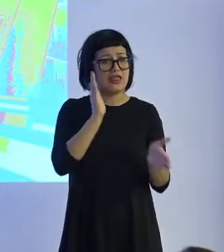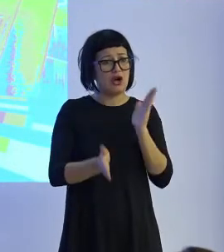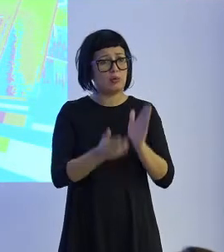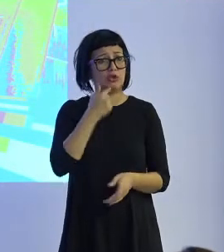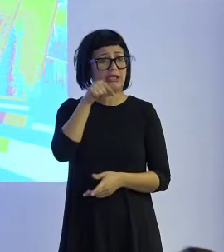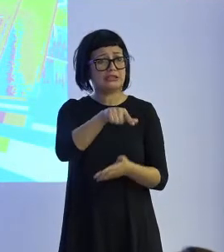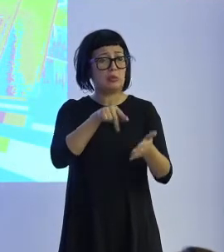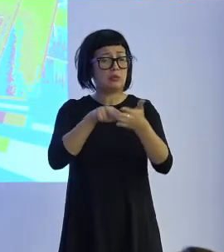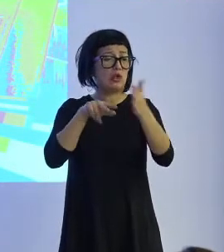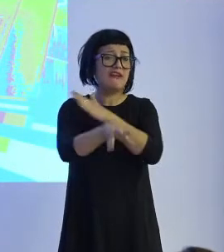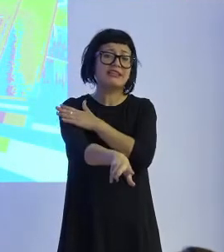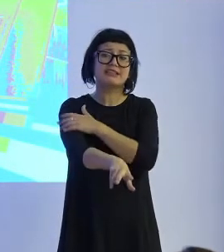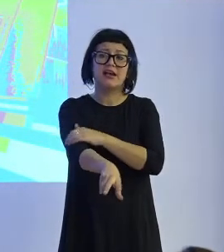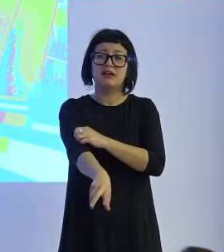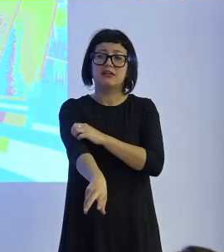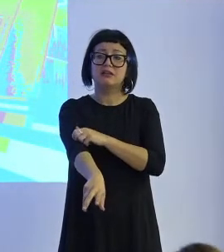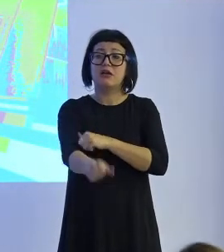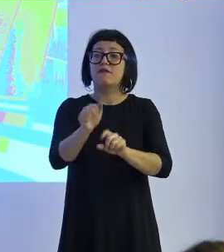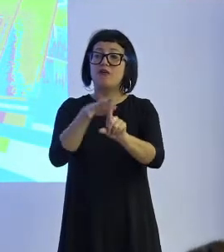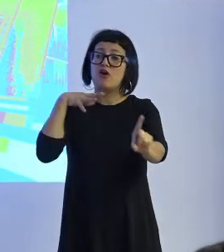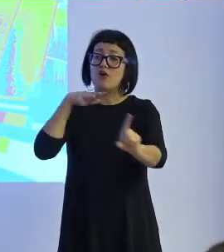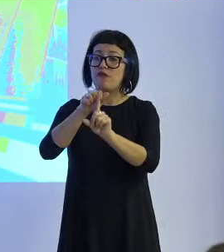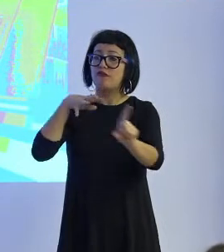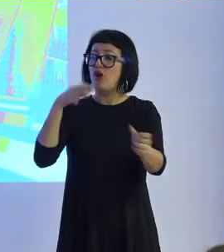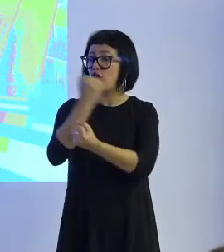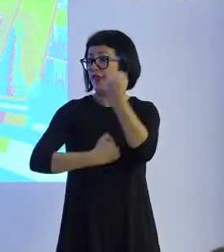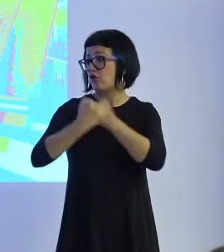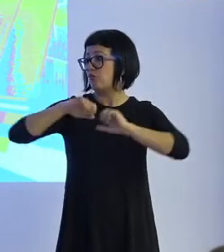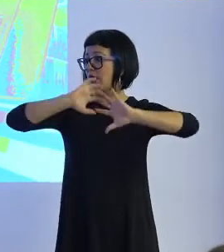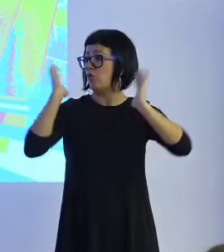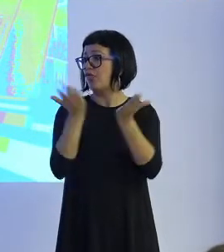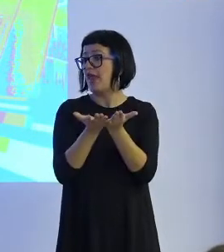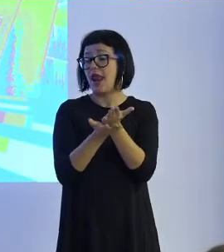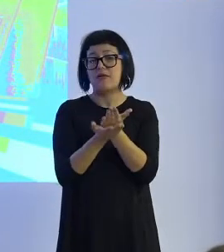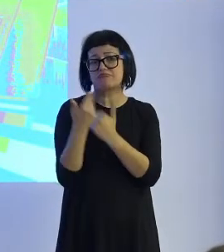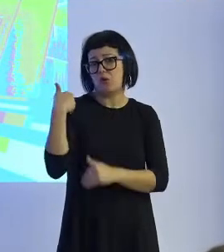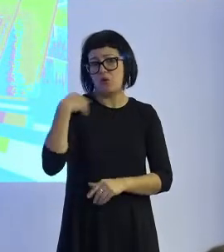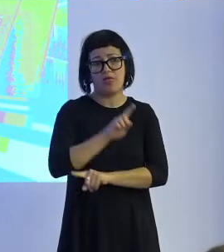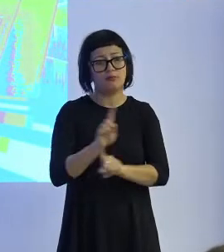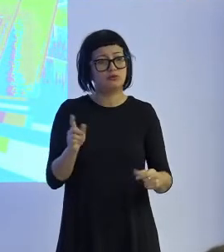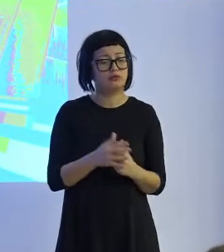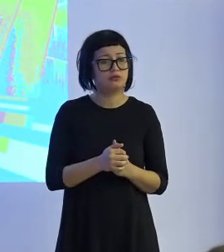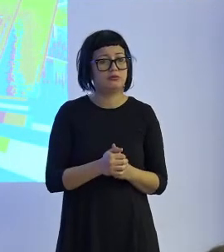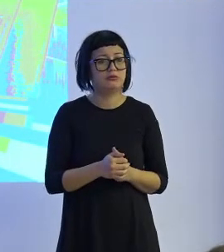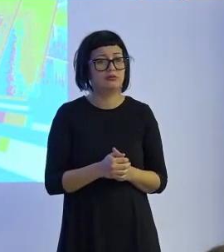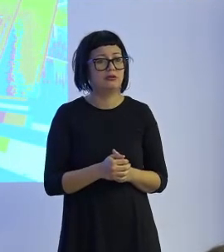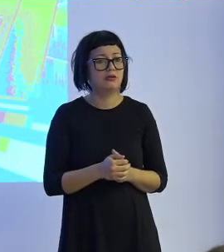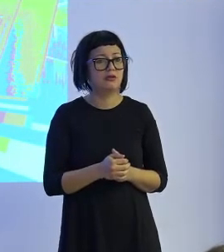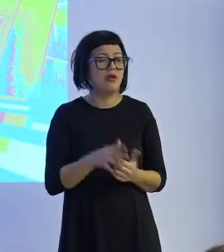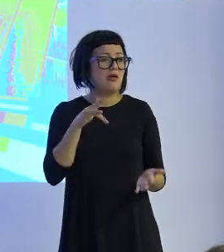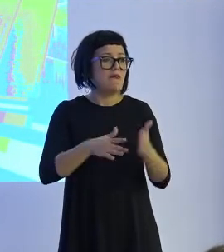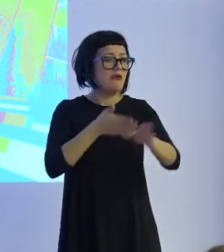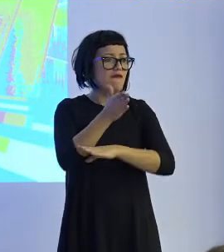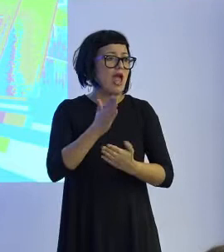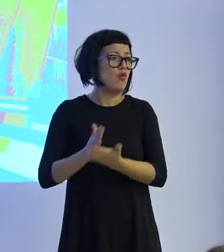En este sentido, el Foro de Economía Mundial, no hace mucho, hizo un